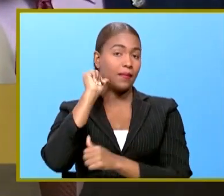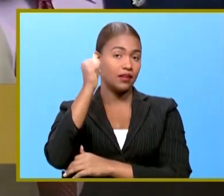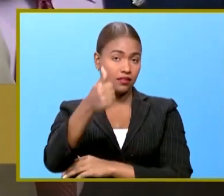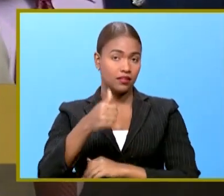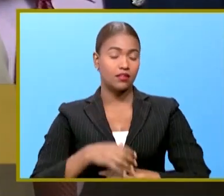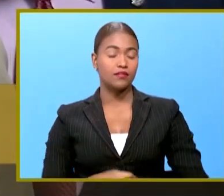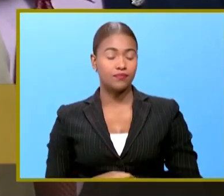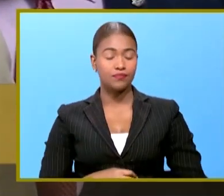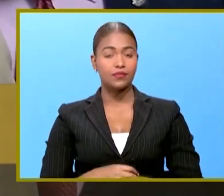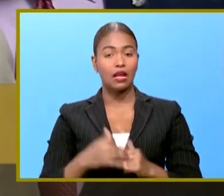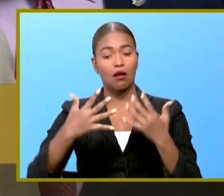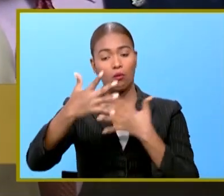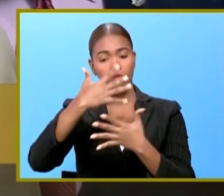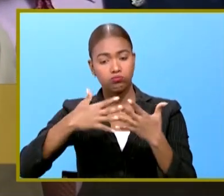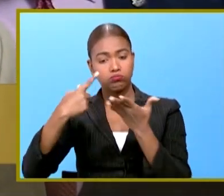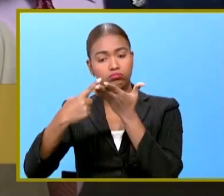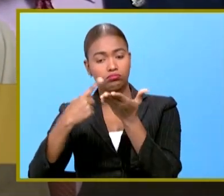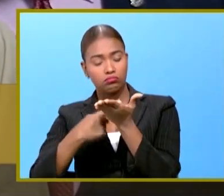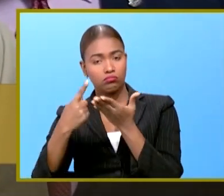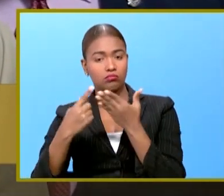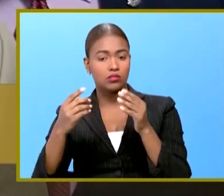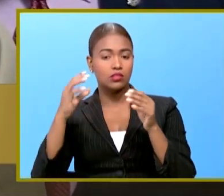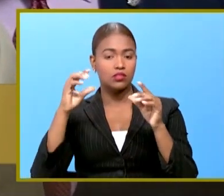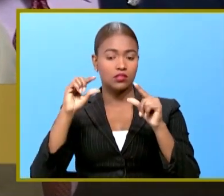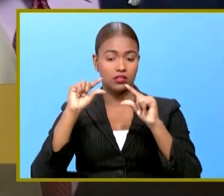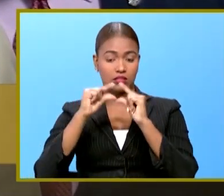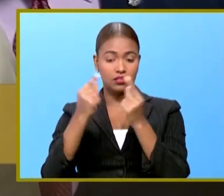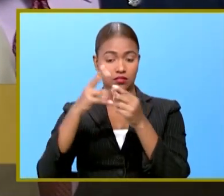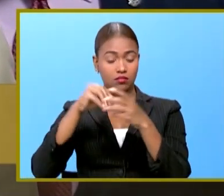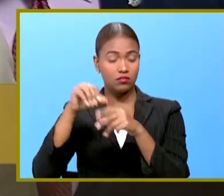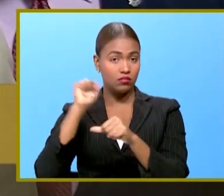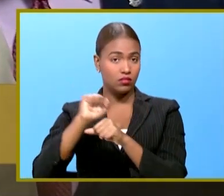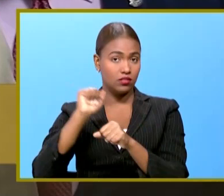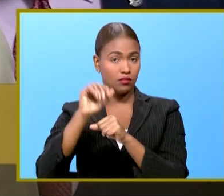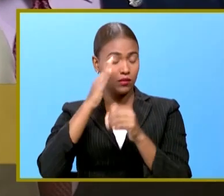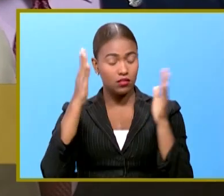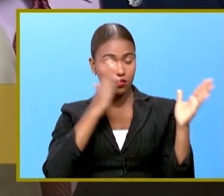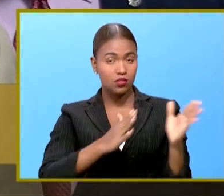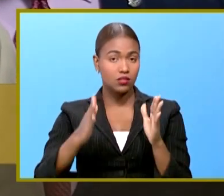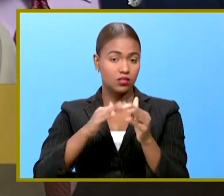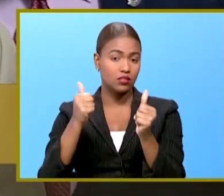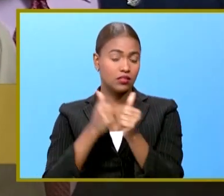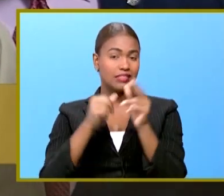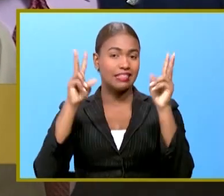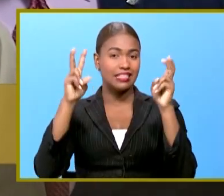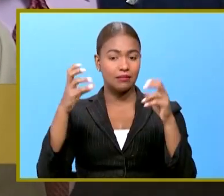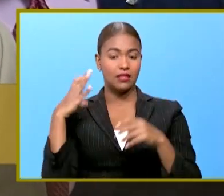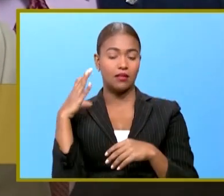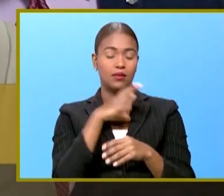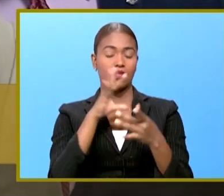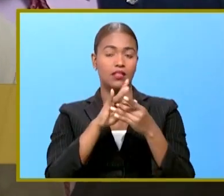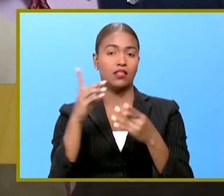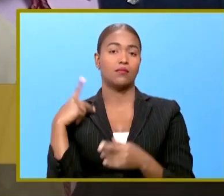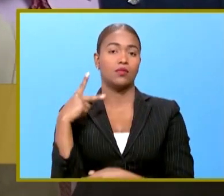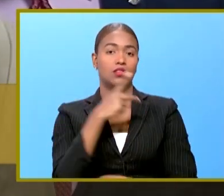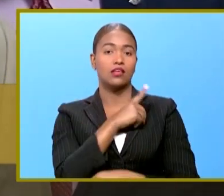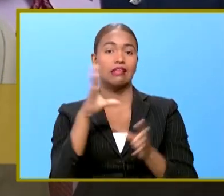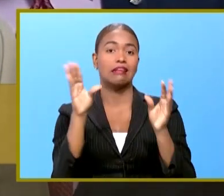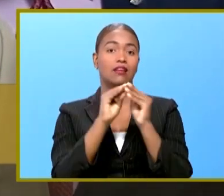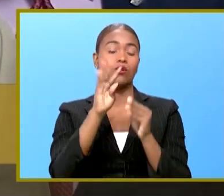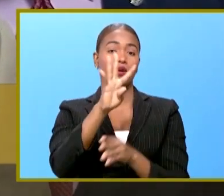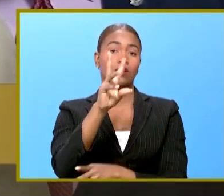a socializar la organización de las comisiones de trabajo que se organizan en el marco de la Cámara de Diputados son 41